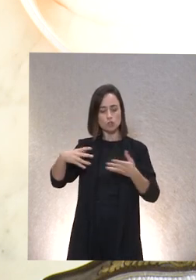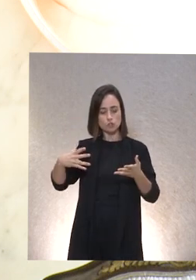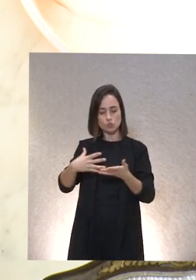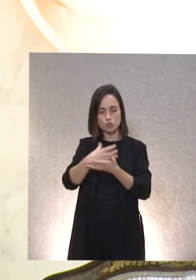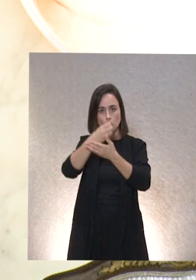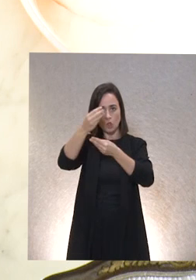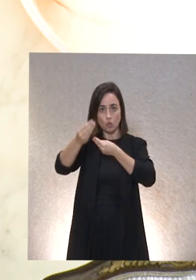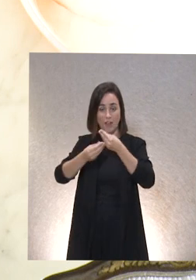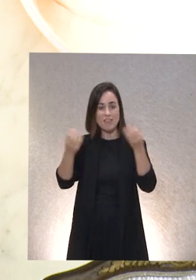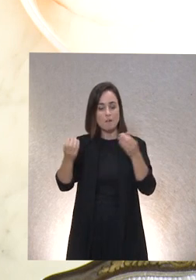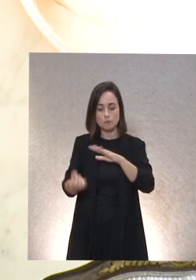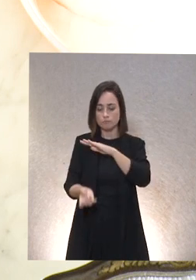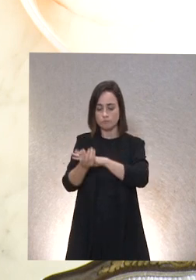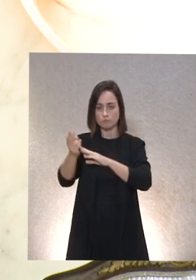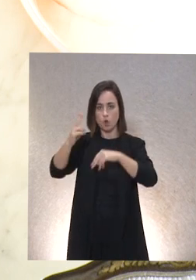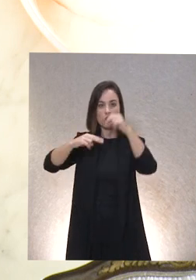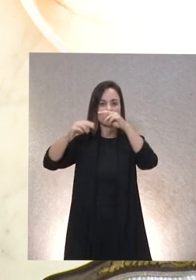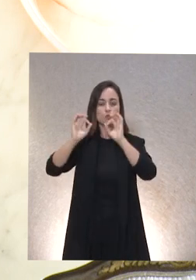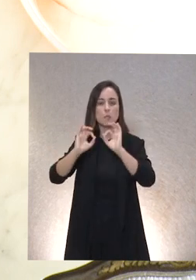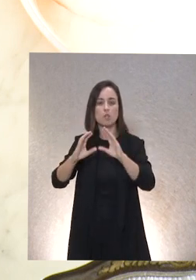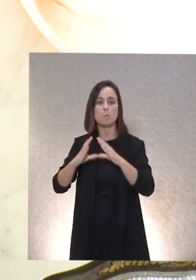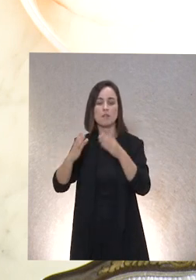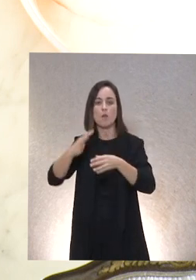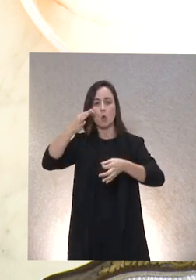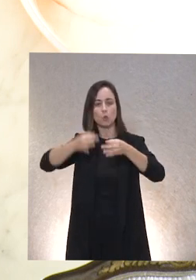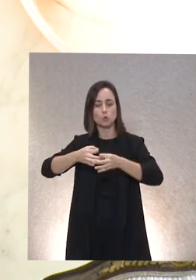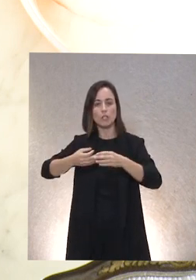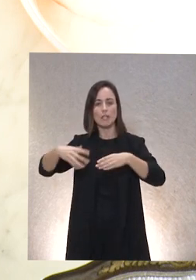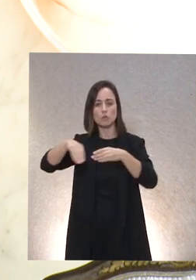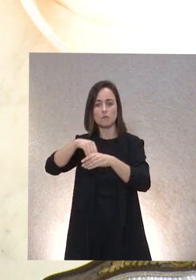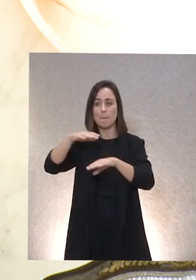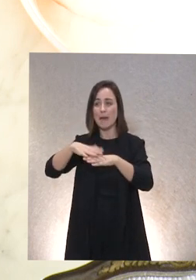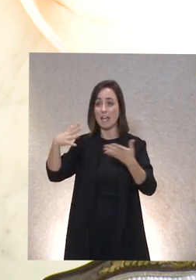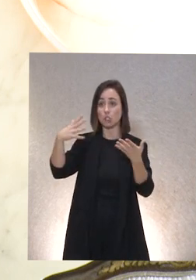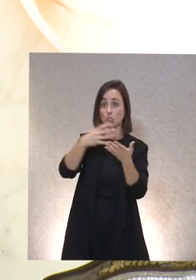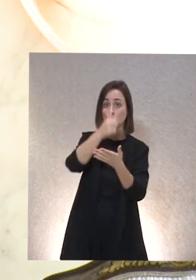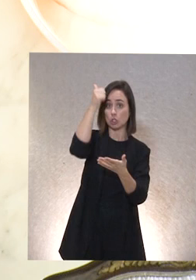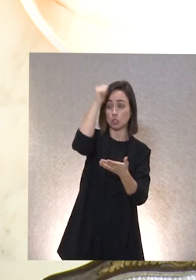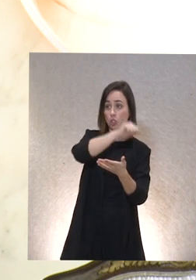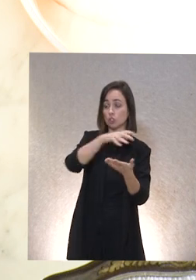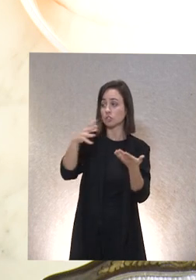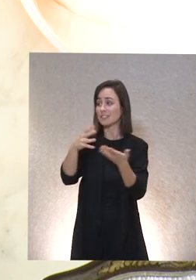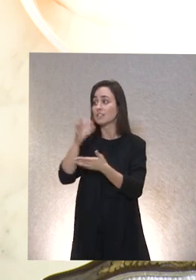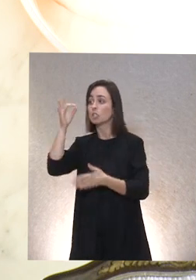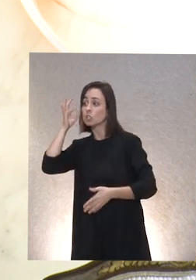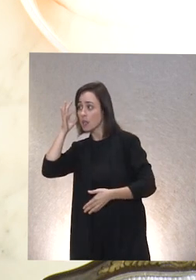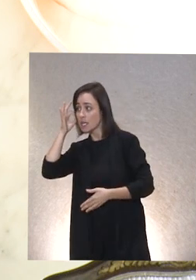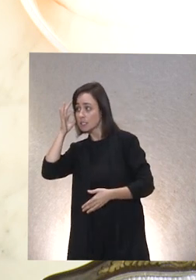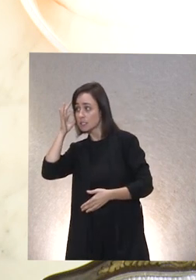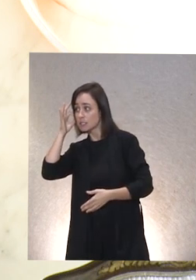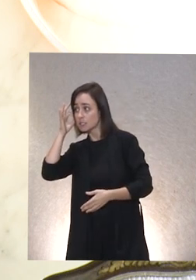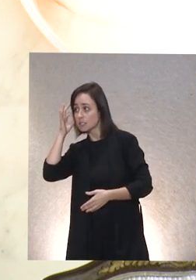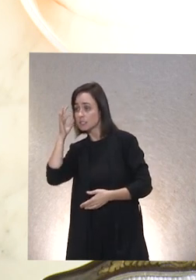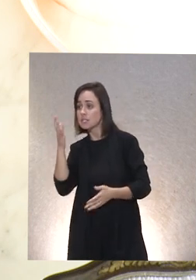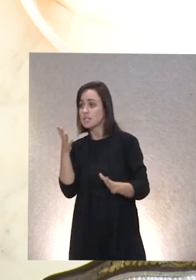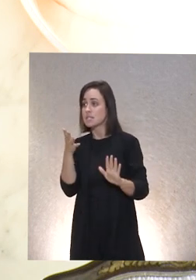comunidades justas e inclusivas para todos y todas sabéis que todos y todas lo dice todo que nadie sienta